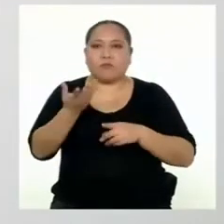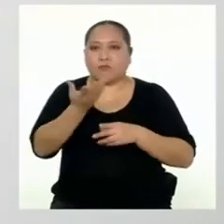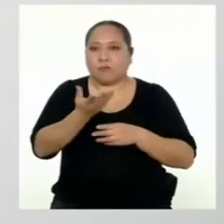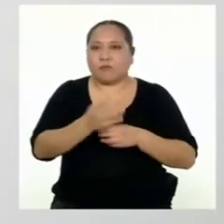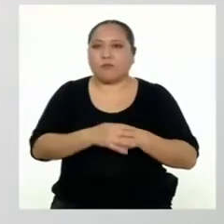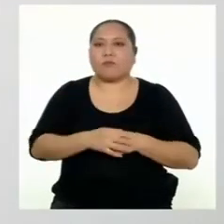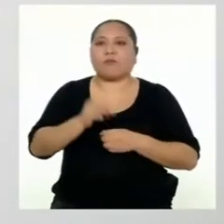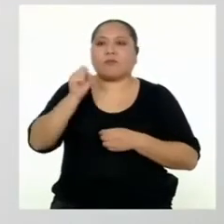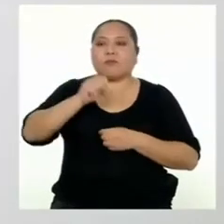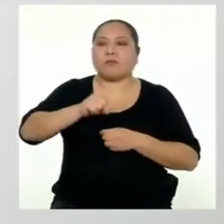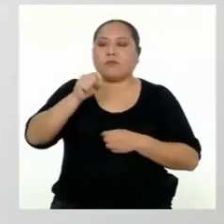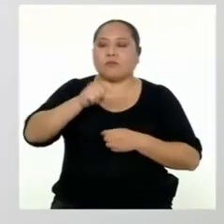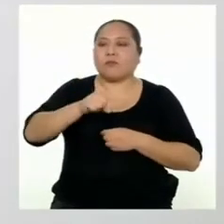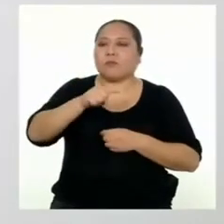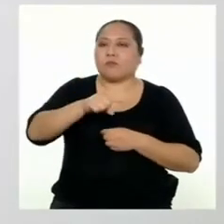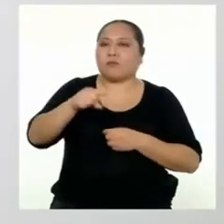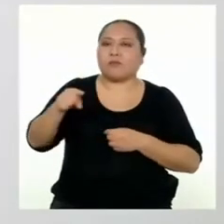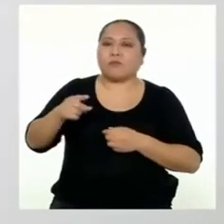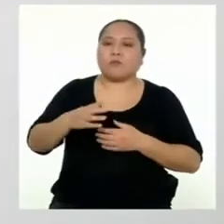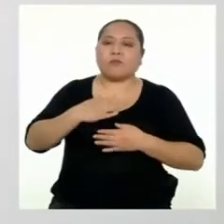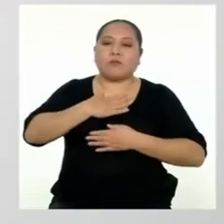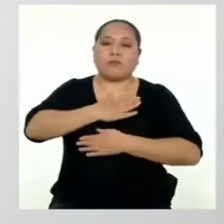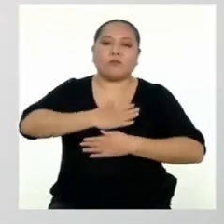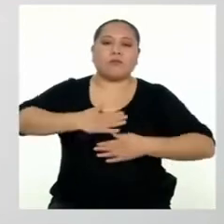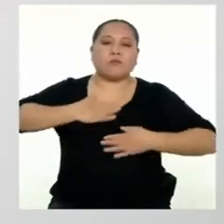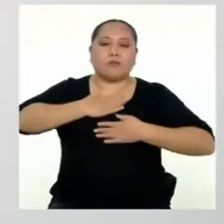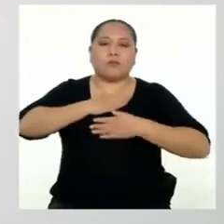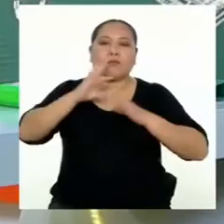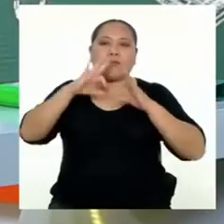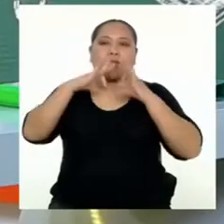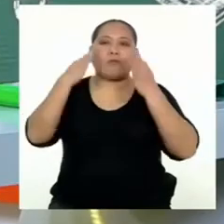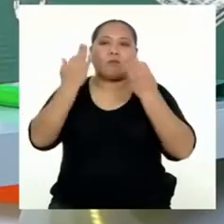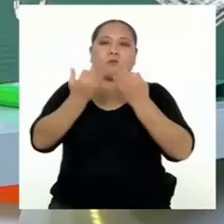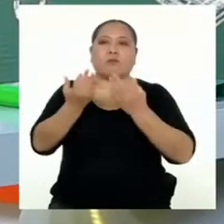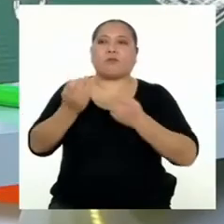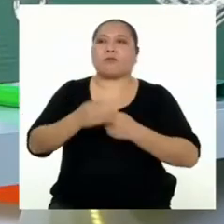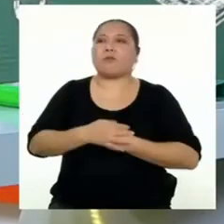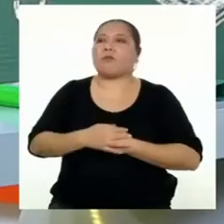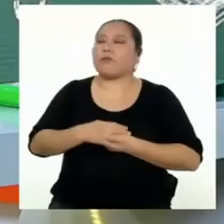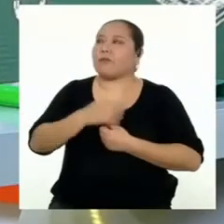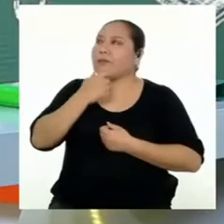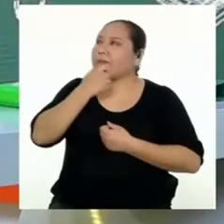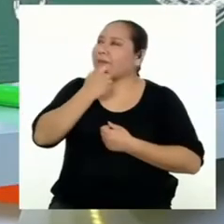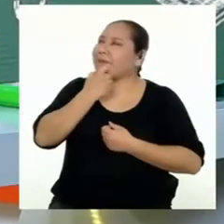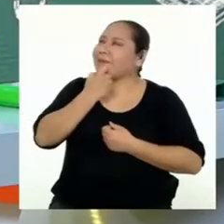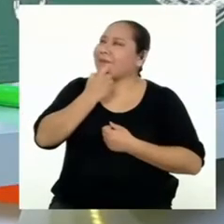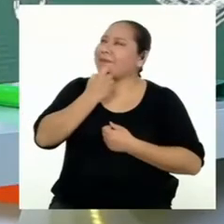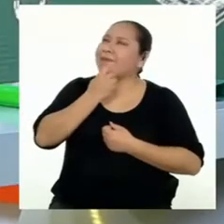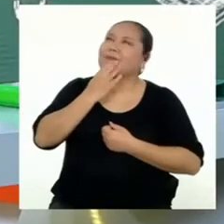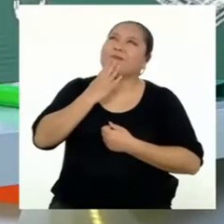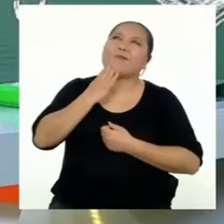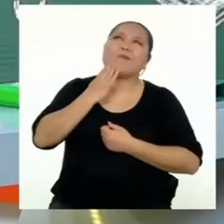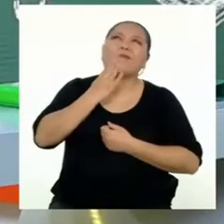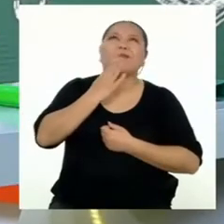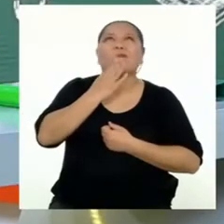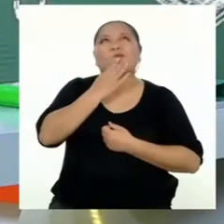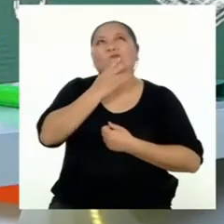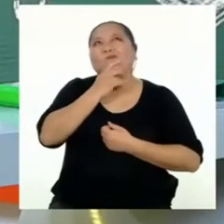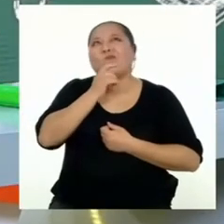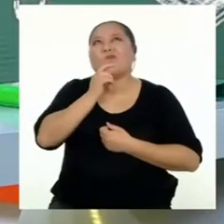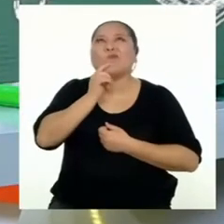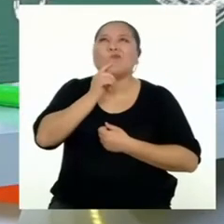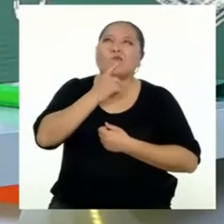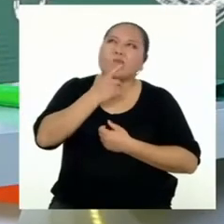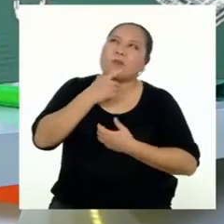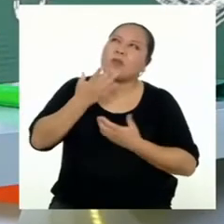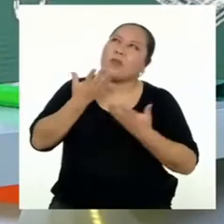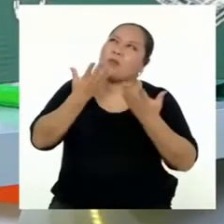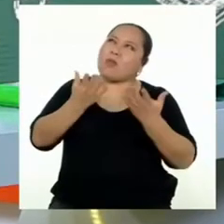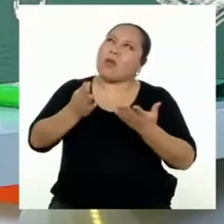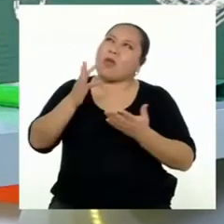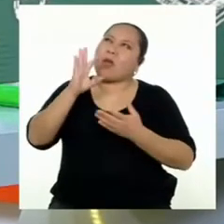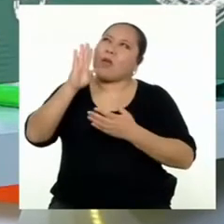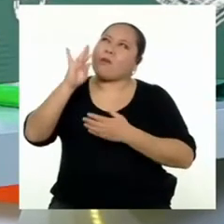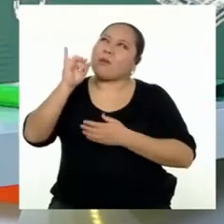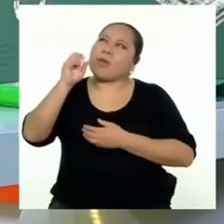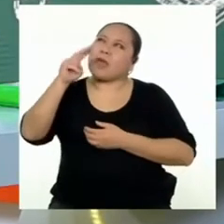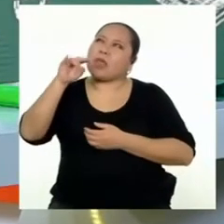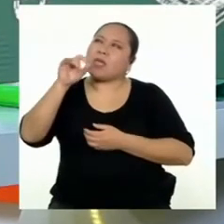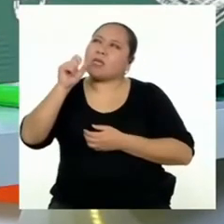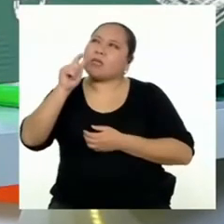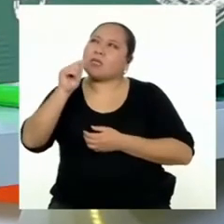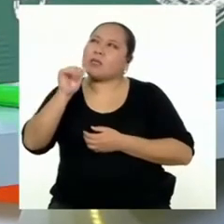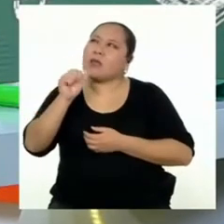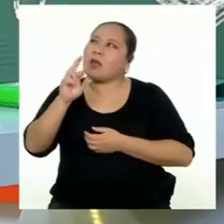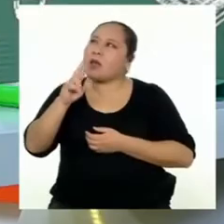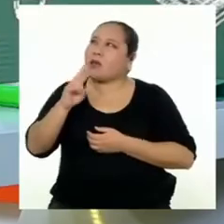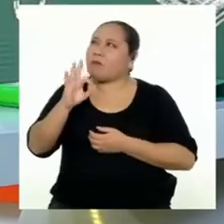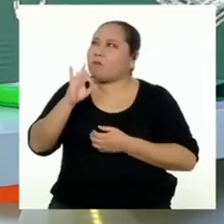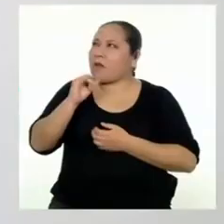deben generar bienestar familiar. Con generar bienestar familiar, ¿se refiere a que no